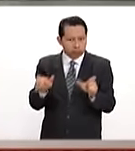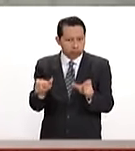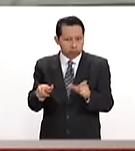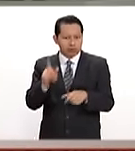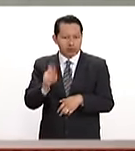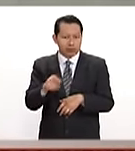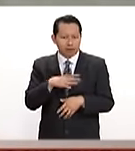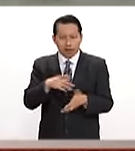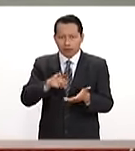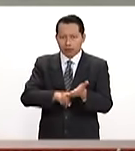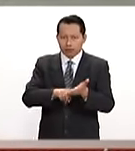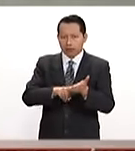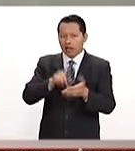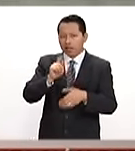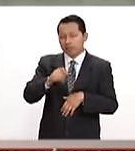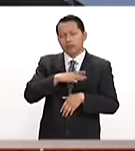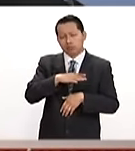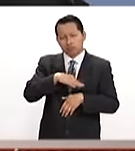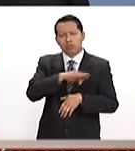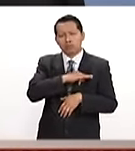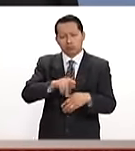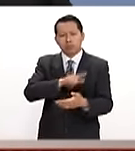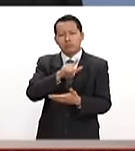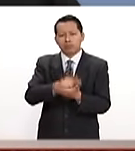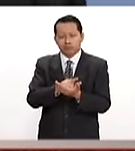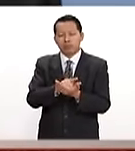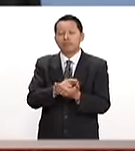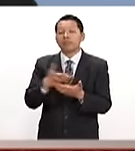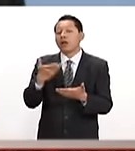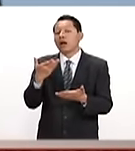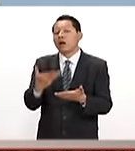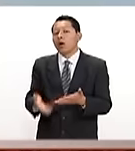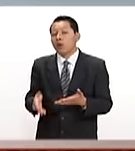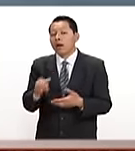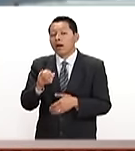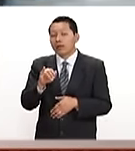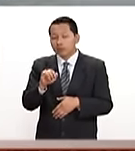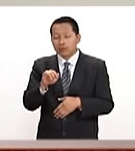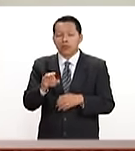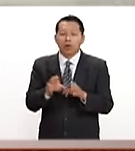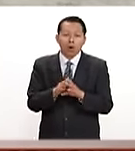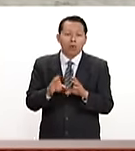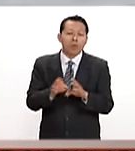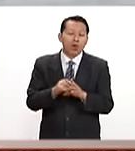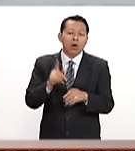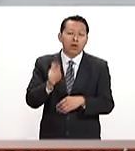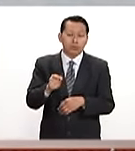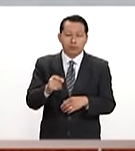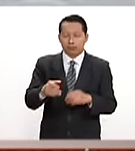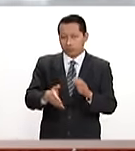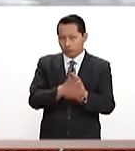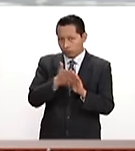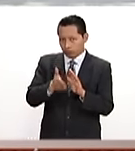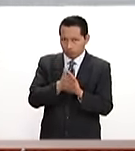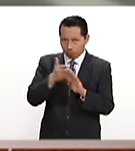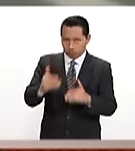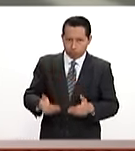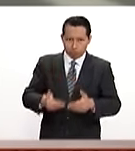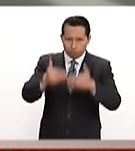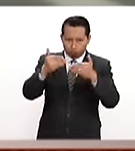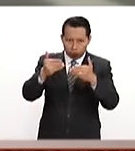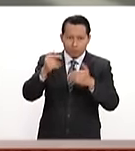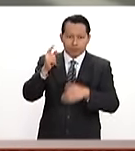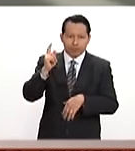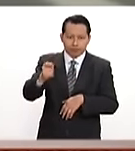Departamento del Interior tiene esas facultades legales. Ahora, sin duda alguna, la construcción del muro tiene